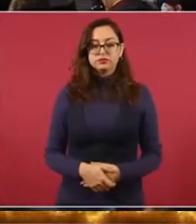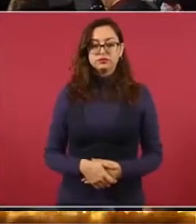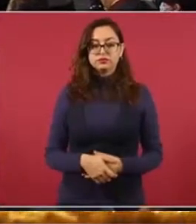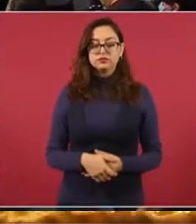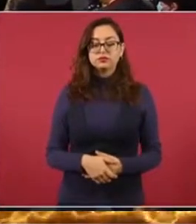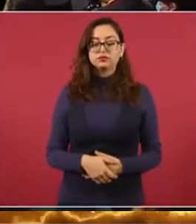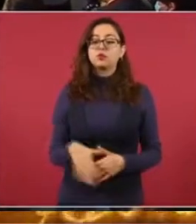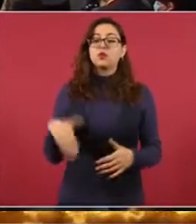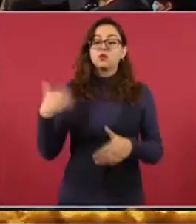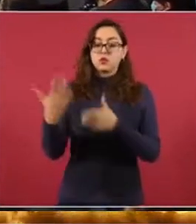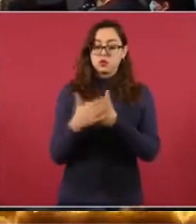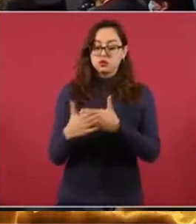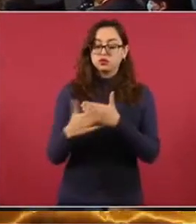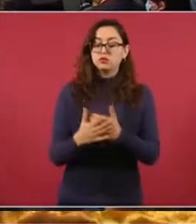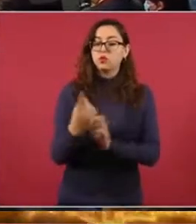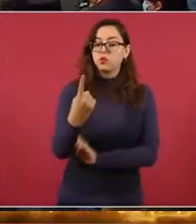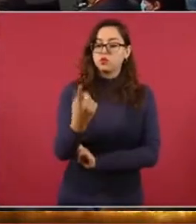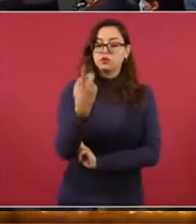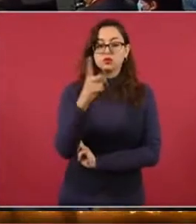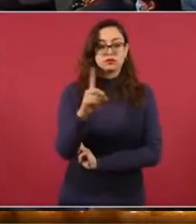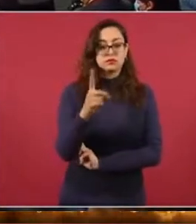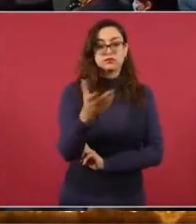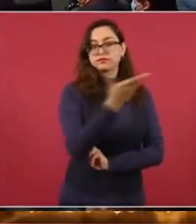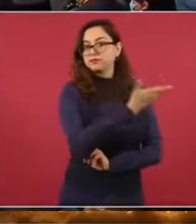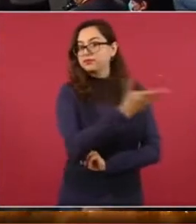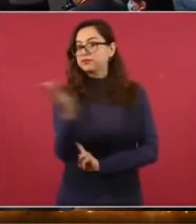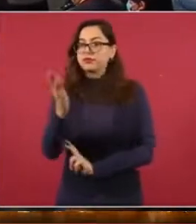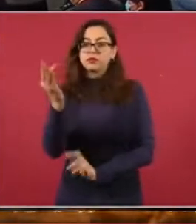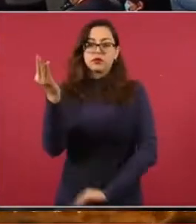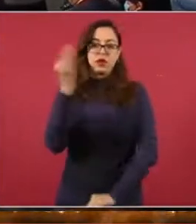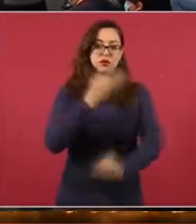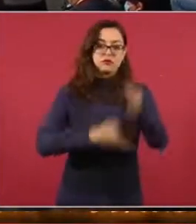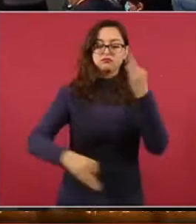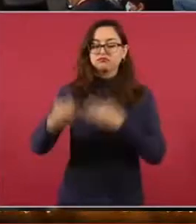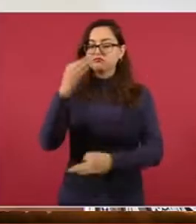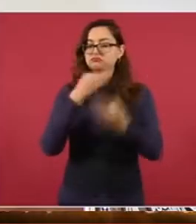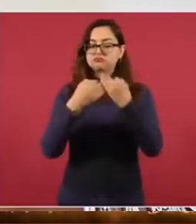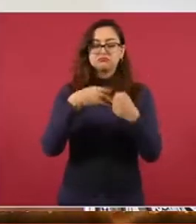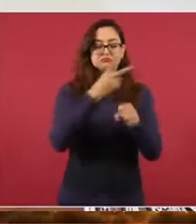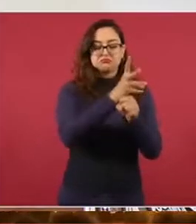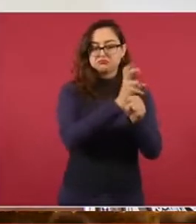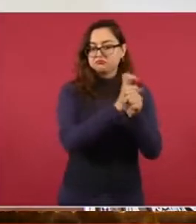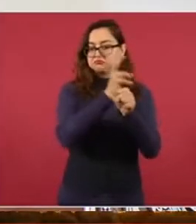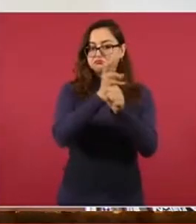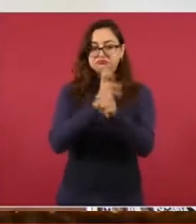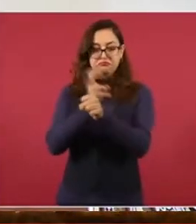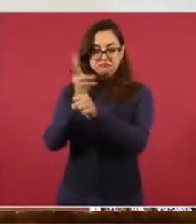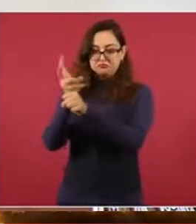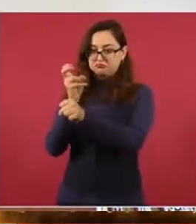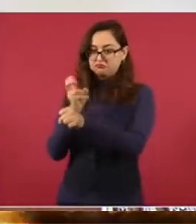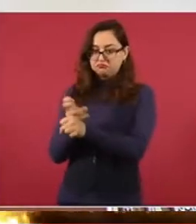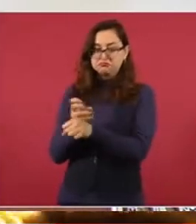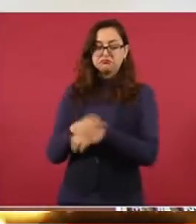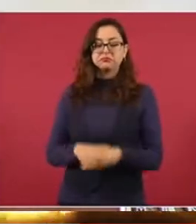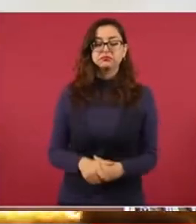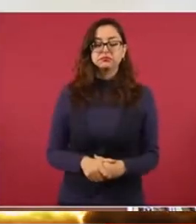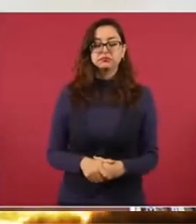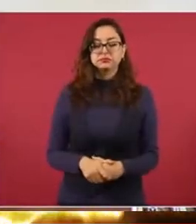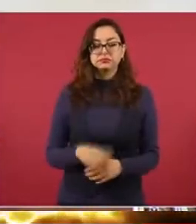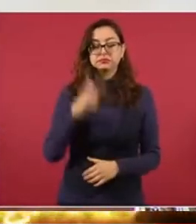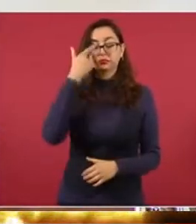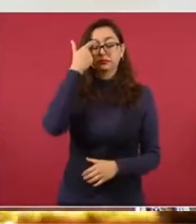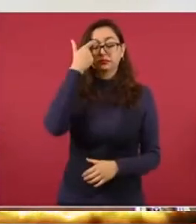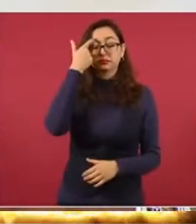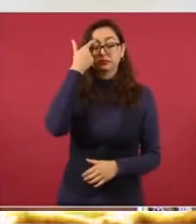invitados todos, va a informarse